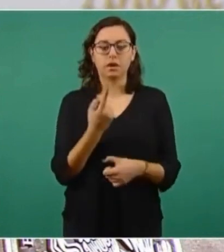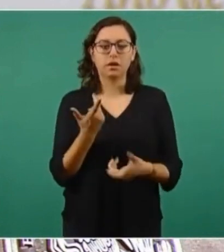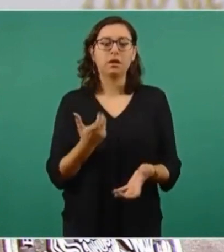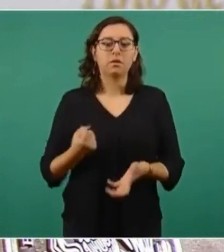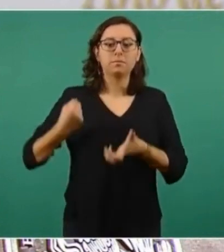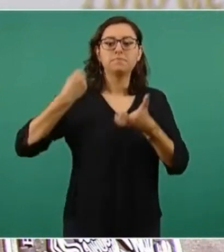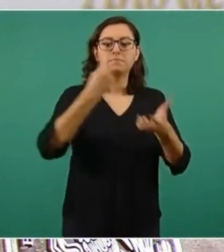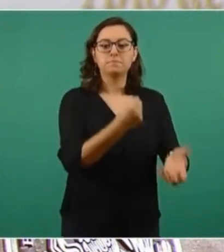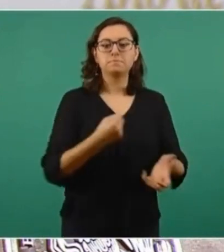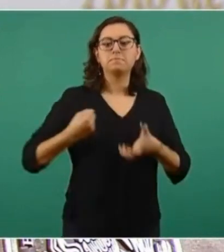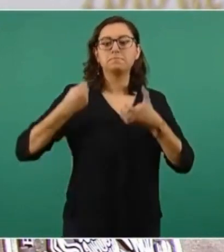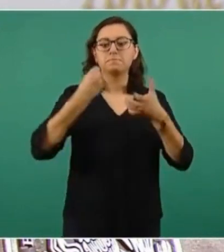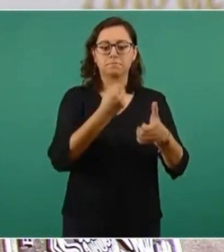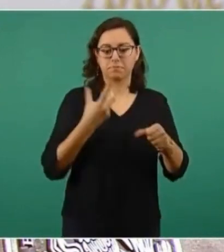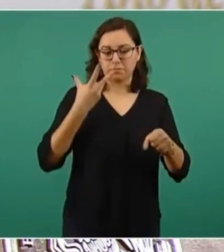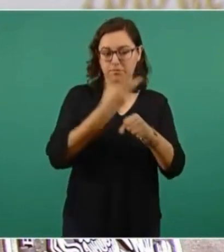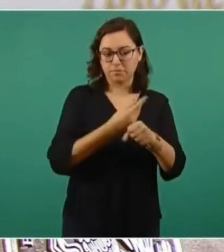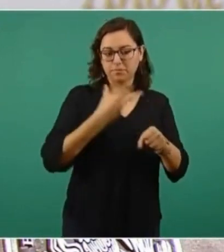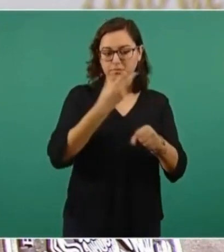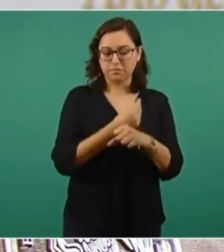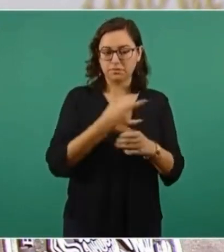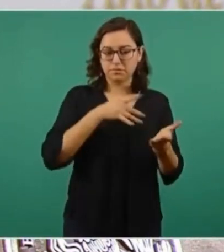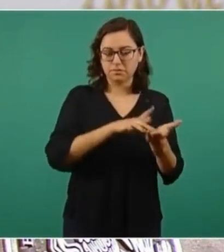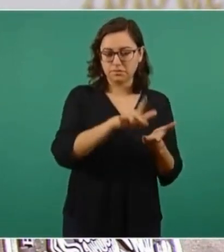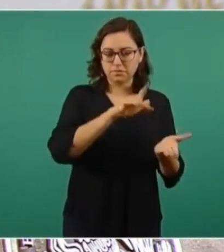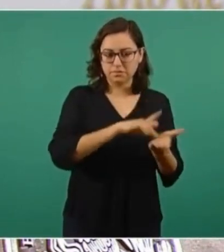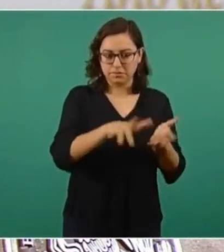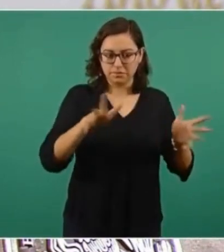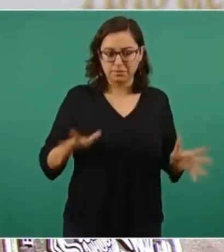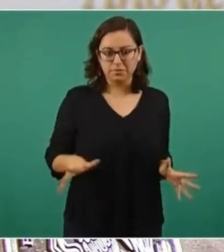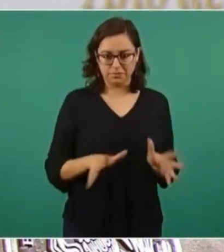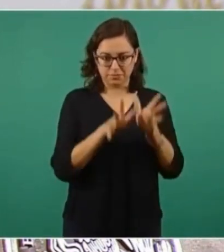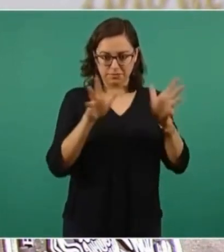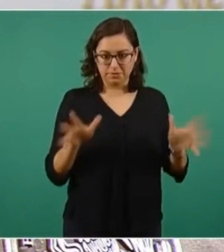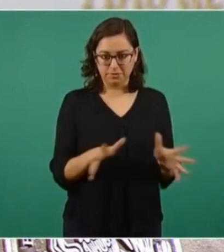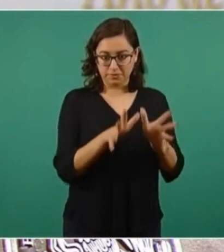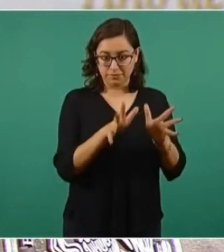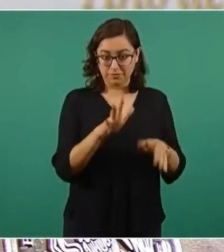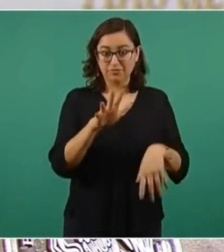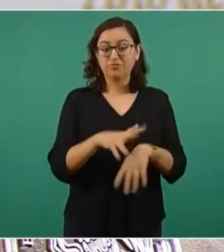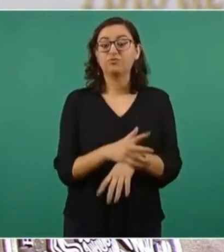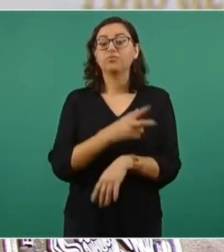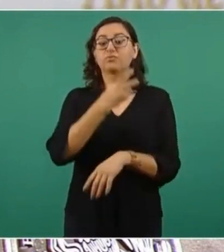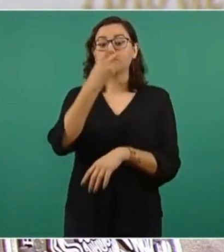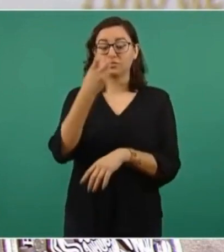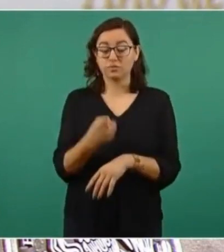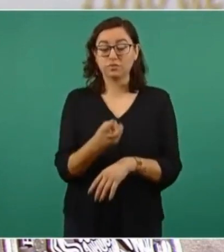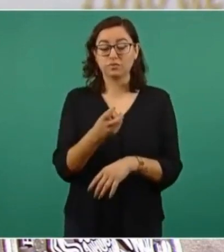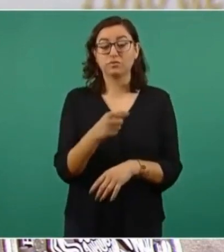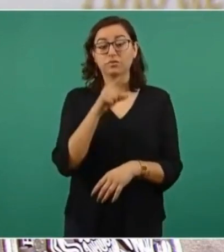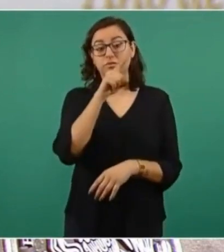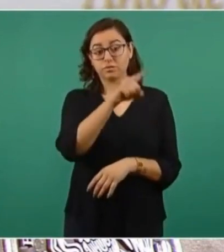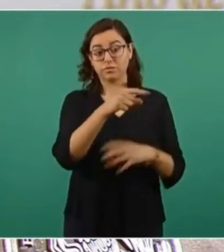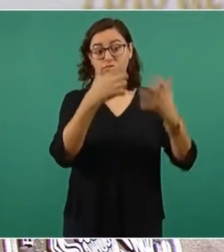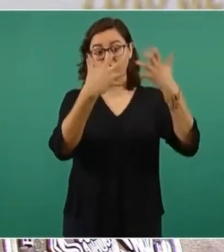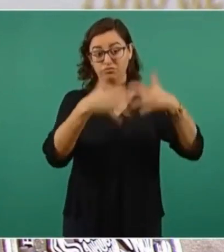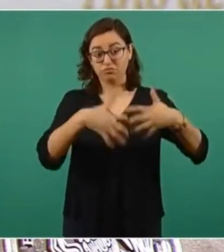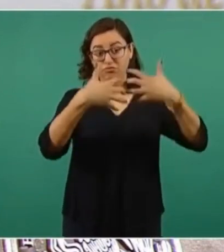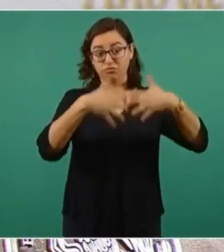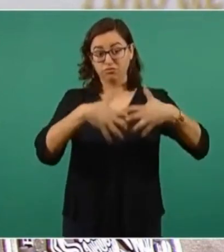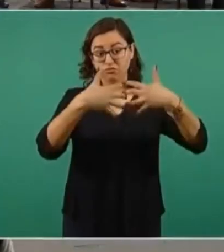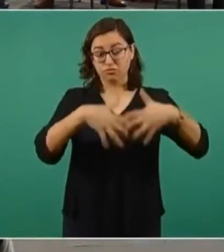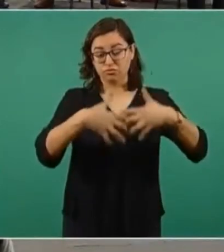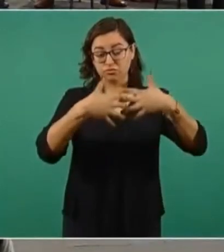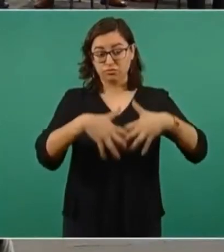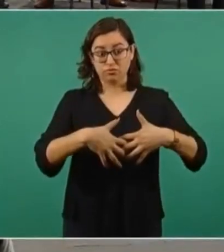mantenimiento. Como resultado de este nivel de utilización, la refinería ha producido